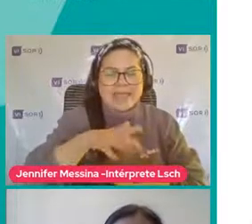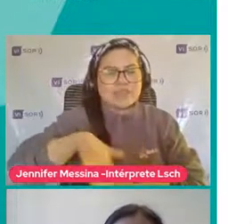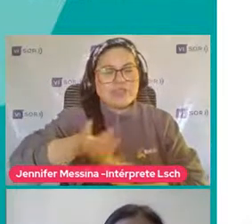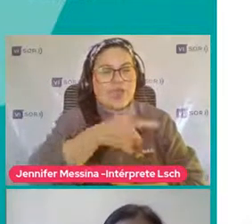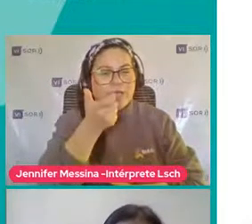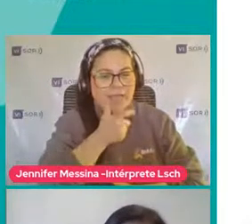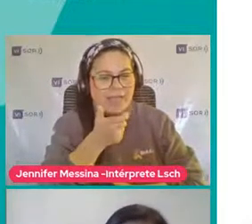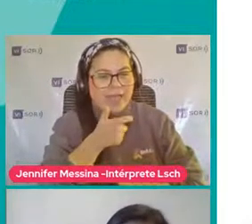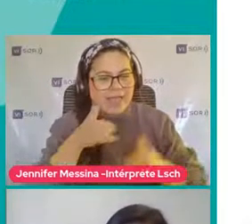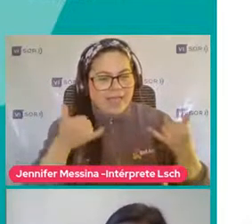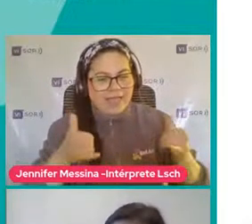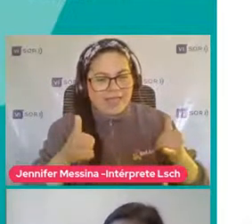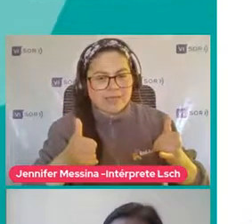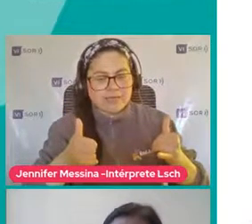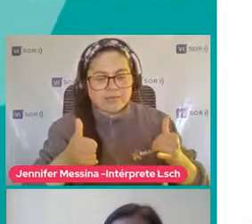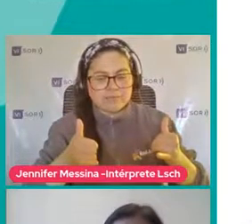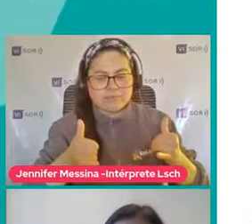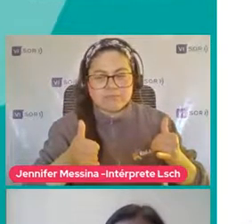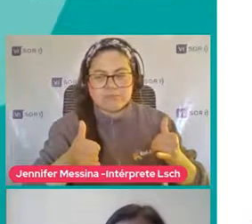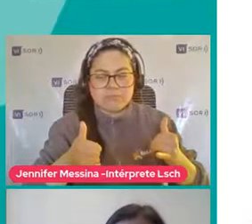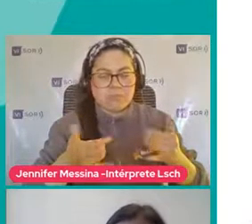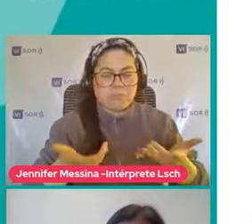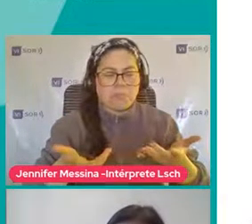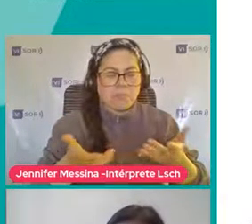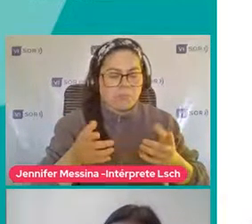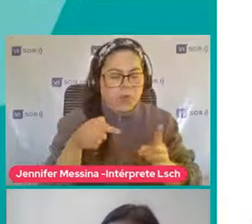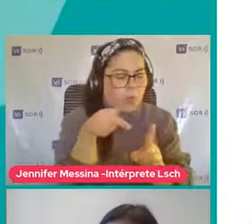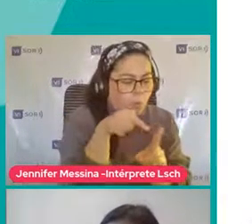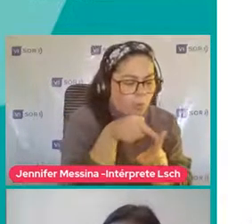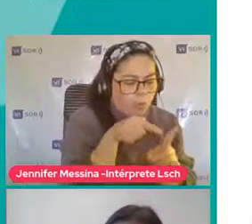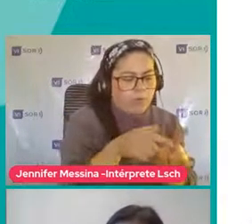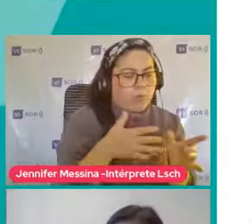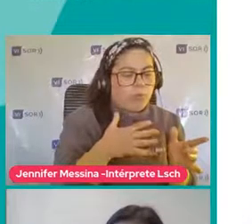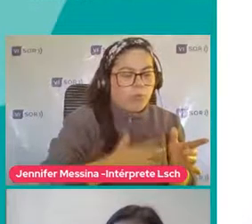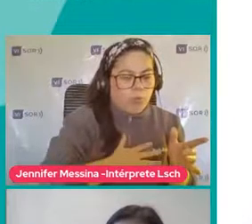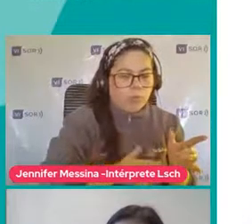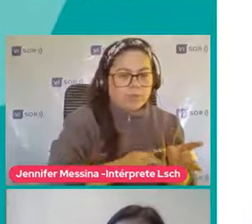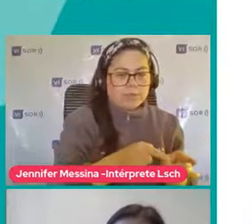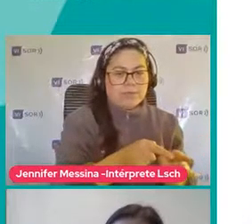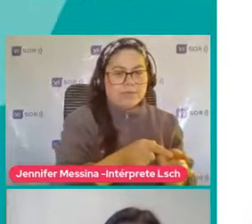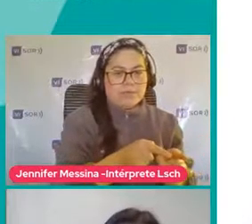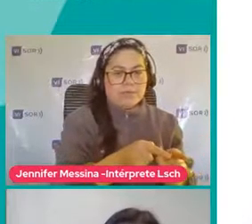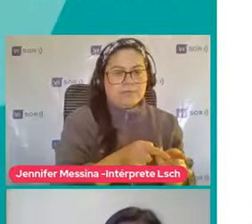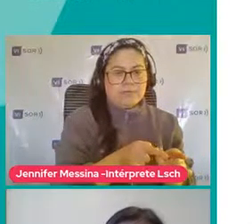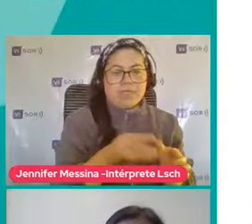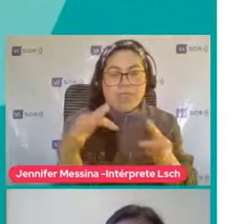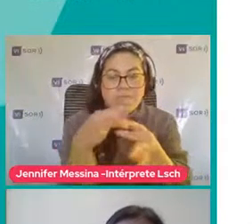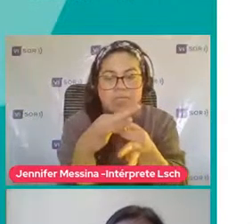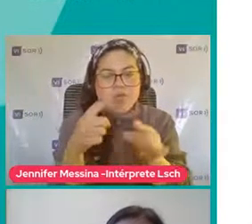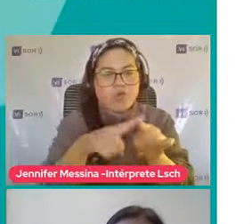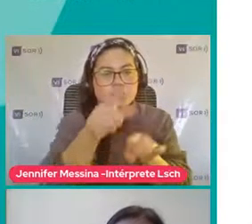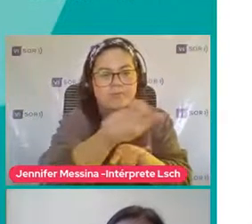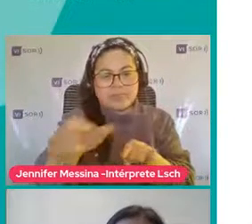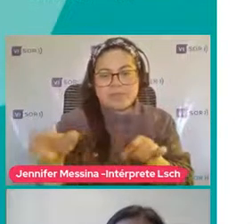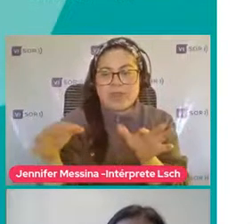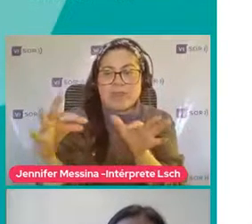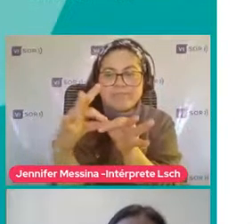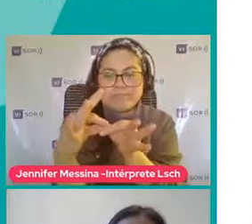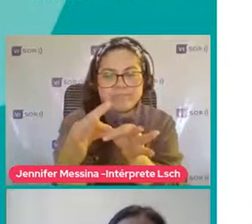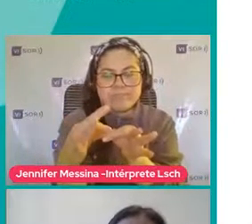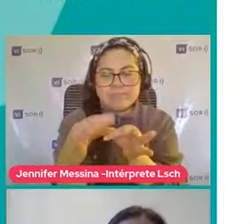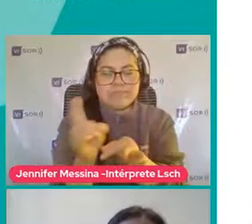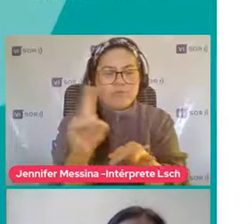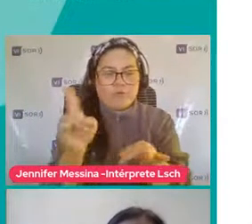centran En las cosas Que a ellos les gustan Y eso implica Que no está Como conectado Con el contexto En el que está jugando